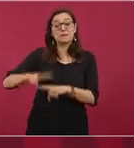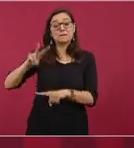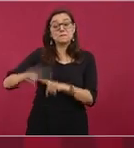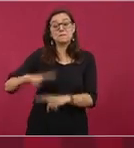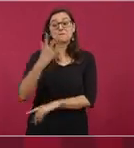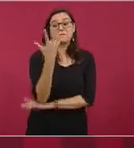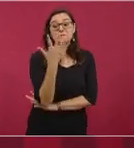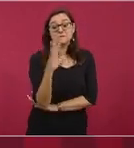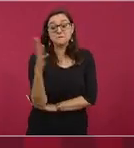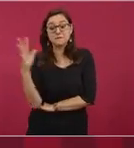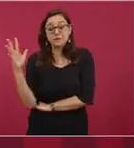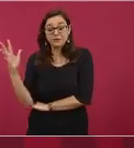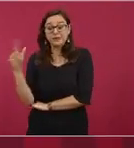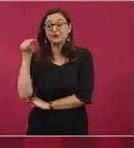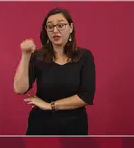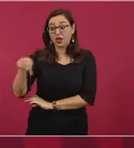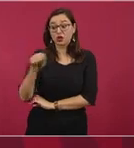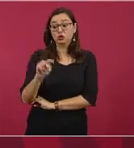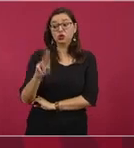más de mil hectáreas.